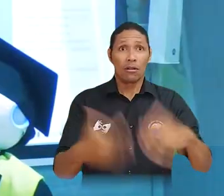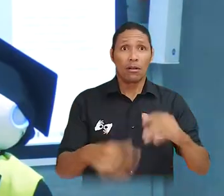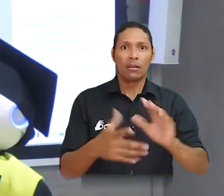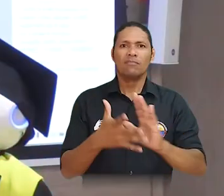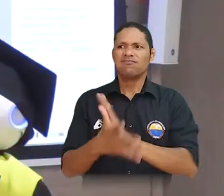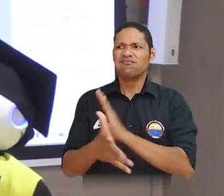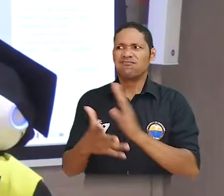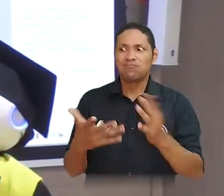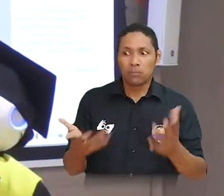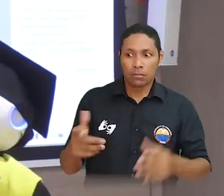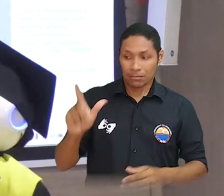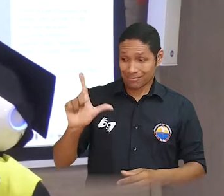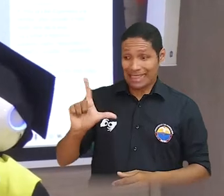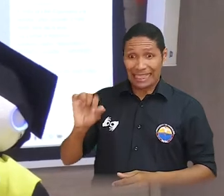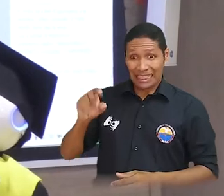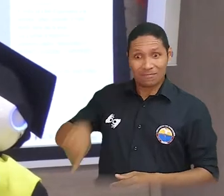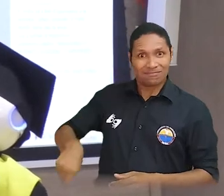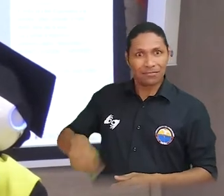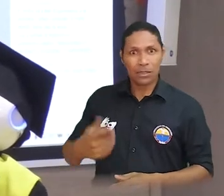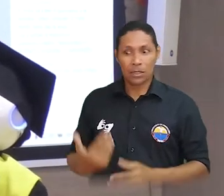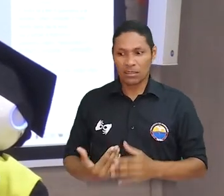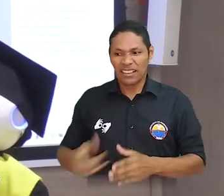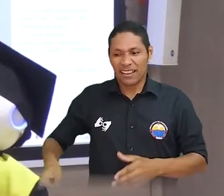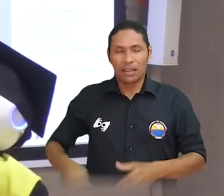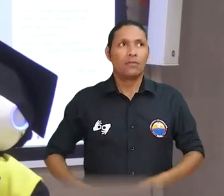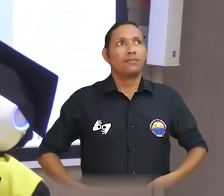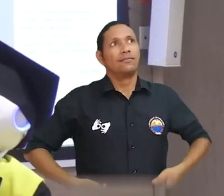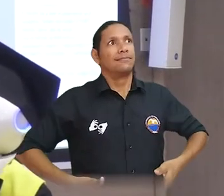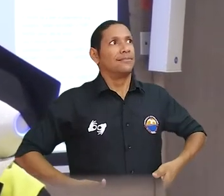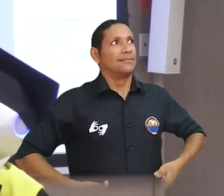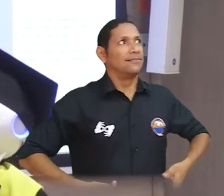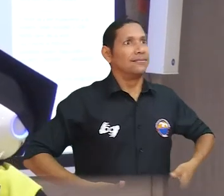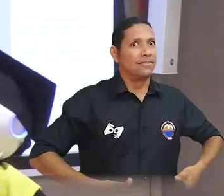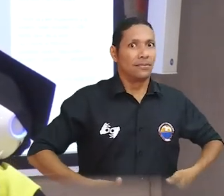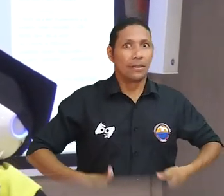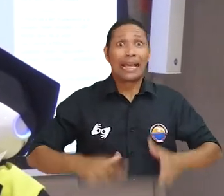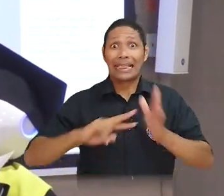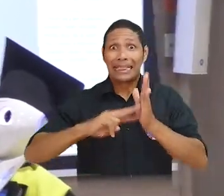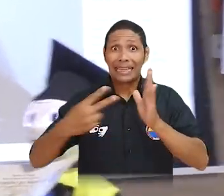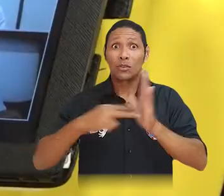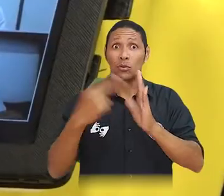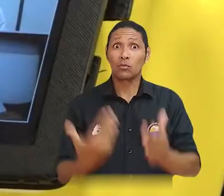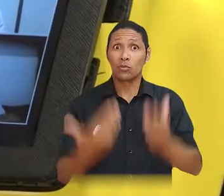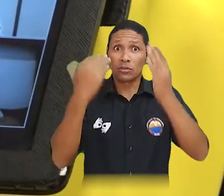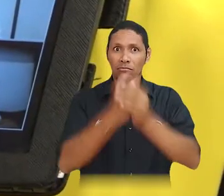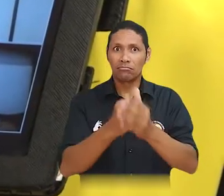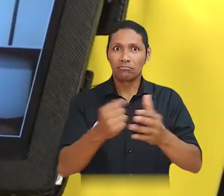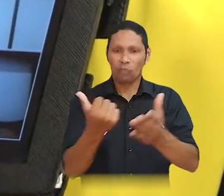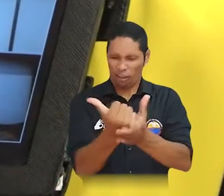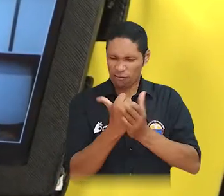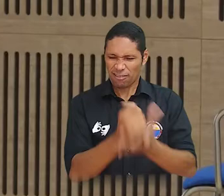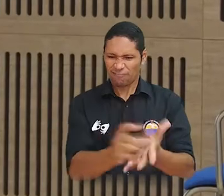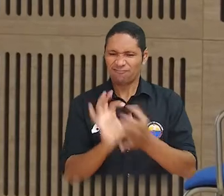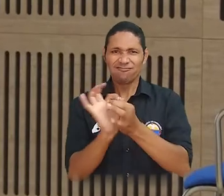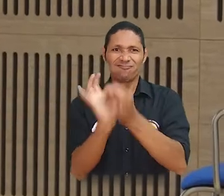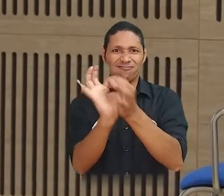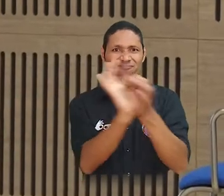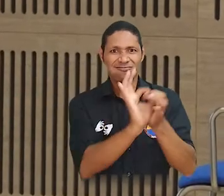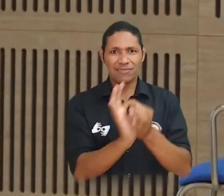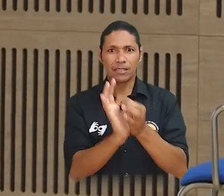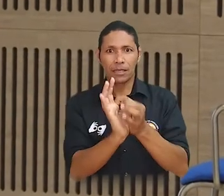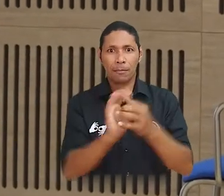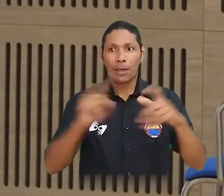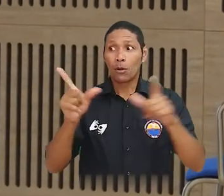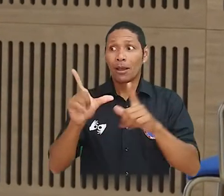Pablo Veras Salazar ha sido mi compañero en esta experiencia virtual. Tenemos a LIEP, nuestro robot humanoide. La